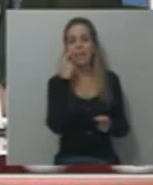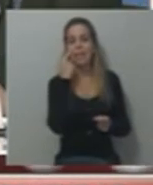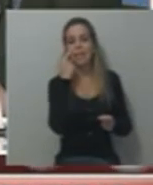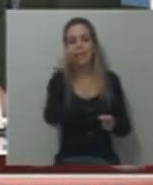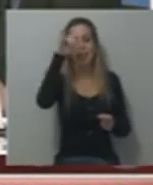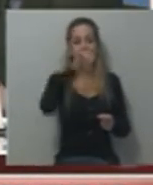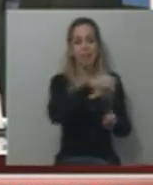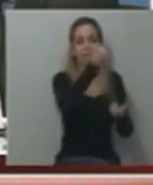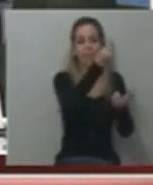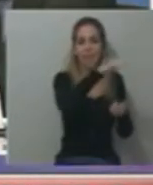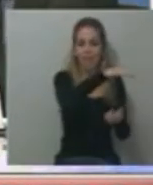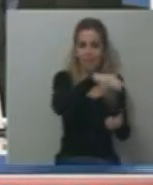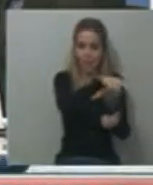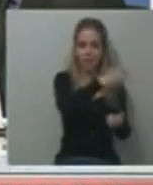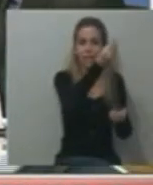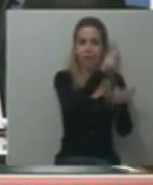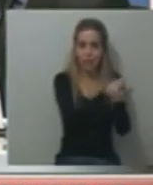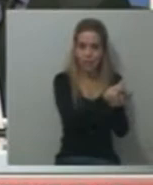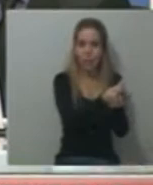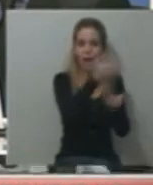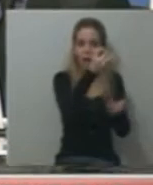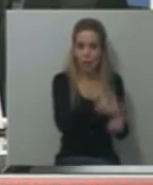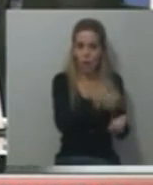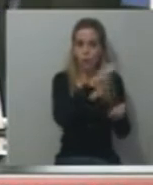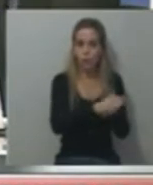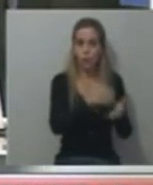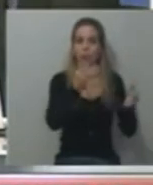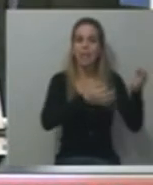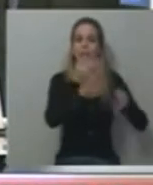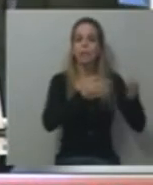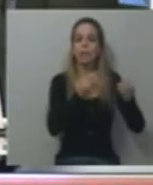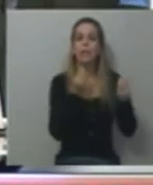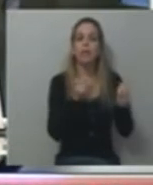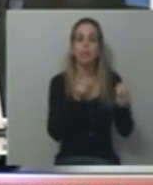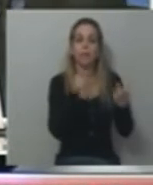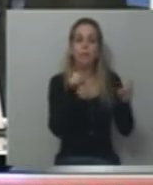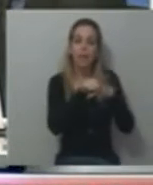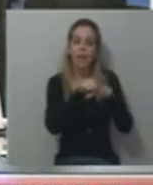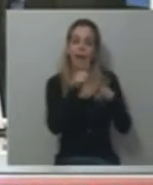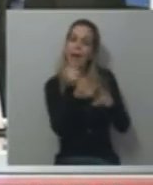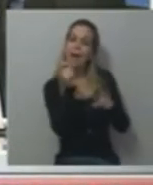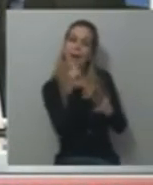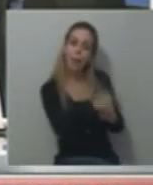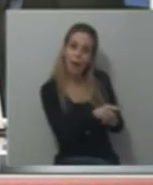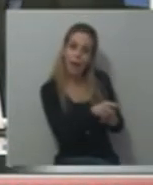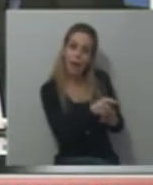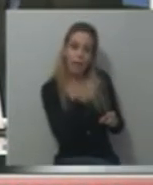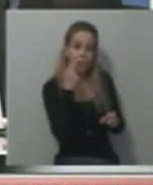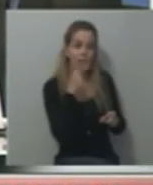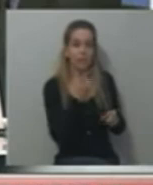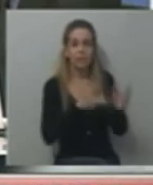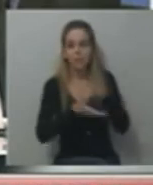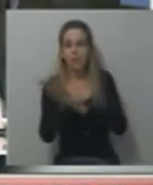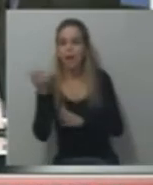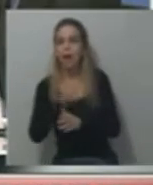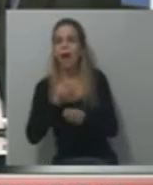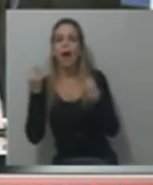la más conocida. La hermana de Alejandro Granados, Leonor Granados, ¿sabés a dónde se fue? Con Massa. Al